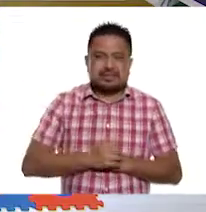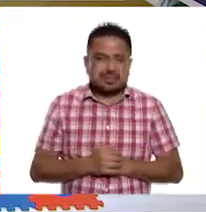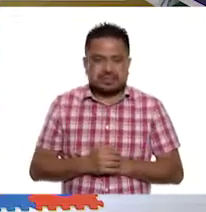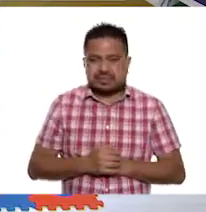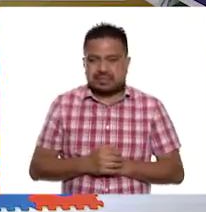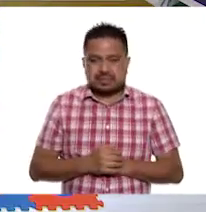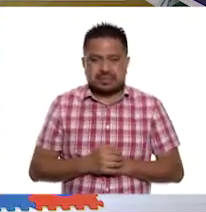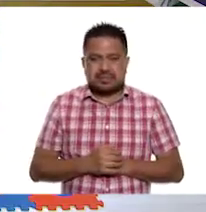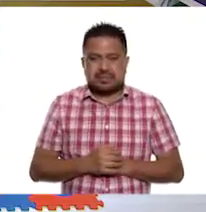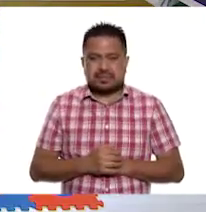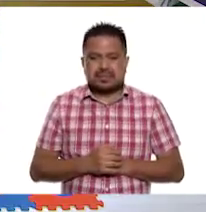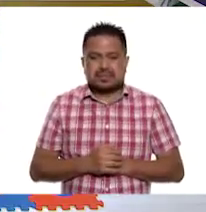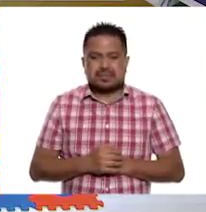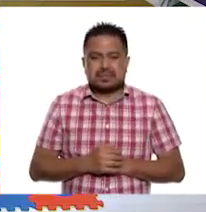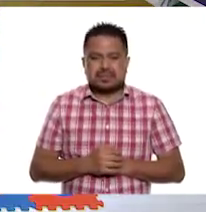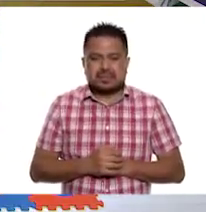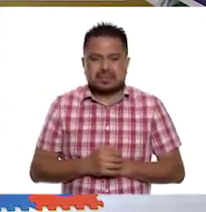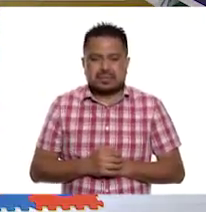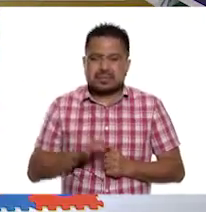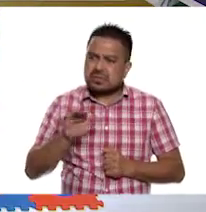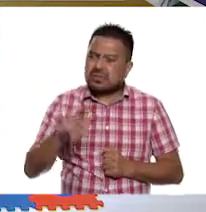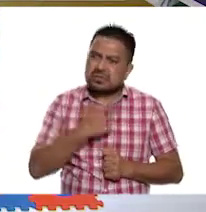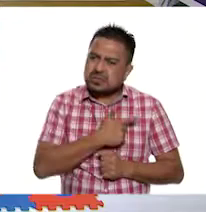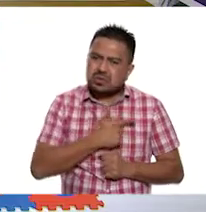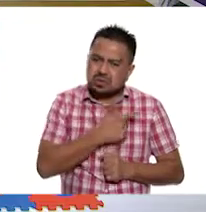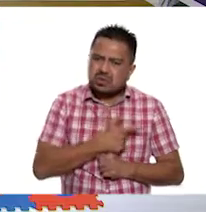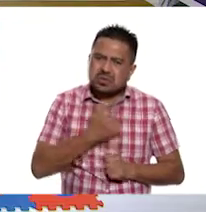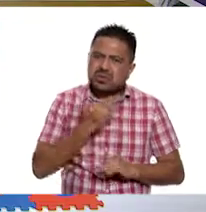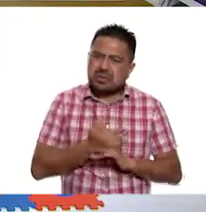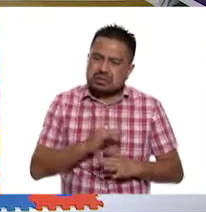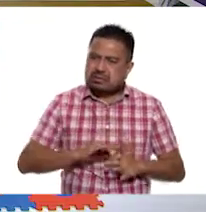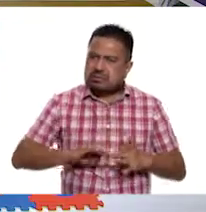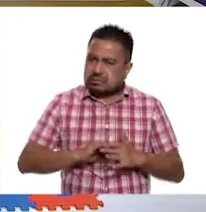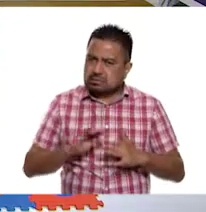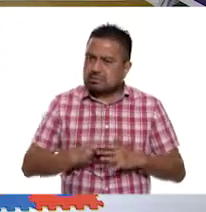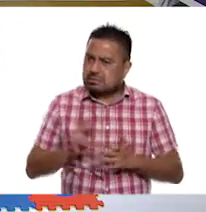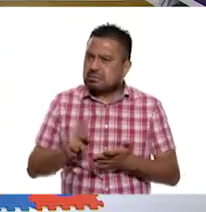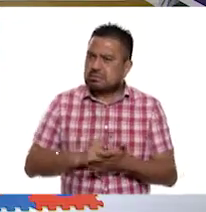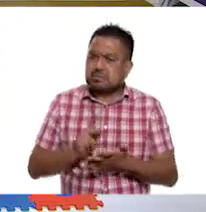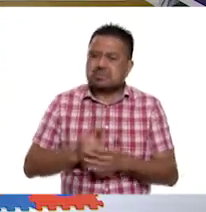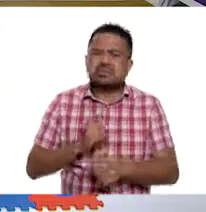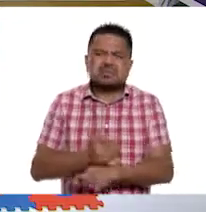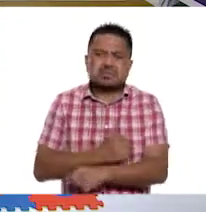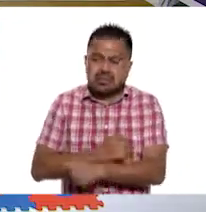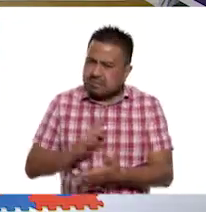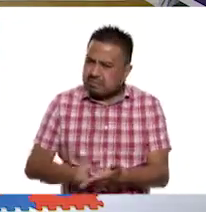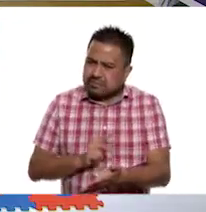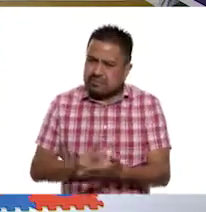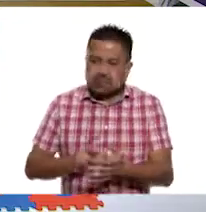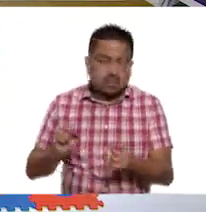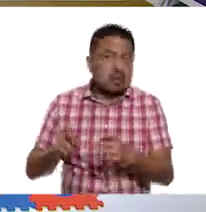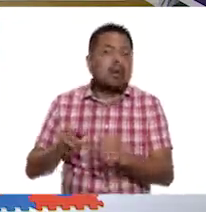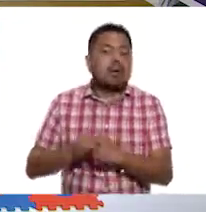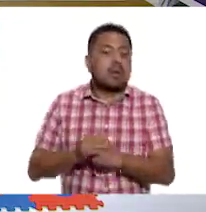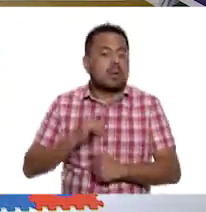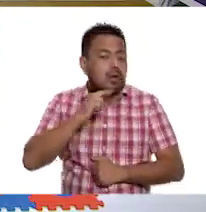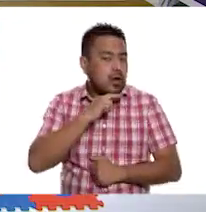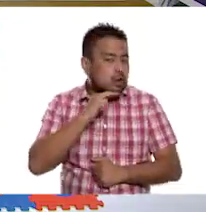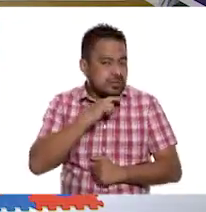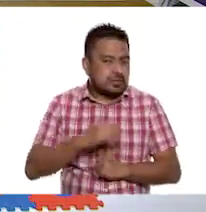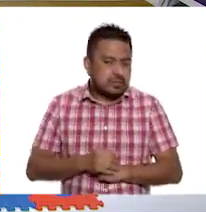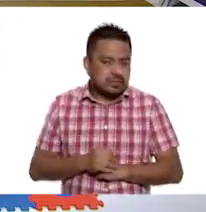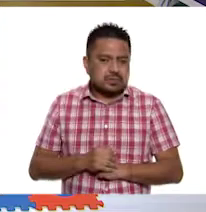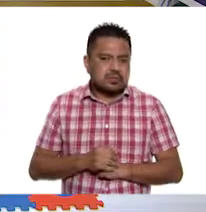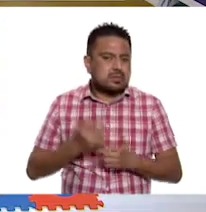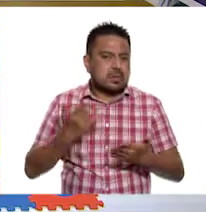Hola, amiguito. Oye, qué gusto me da que vengas tan seguido. Acompáñanos más veces. Hasta pronto. A ver,